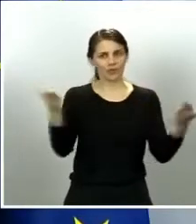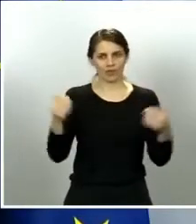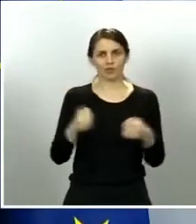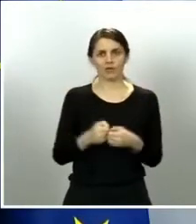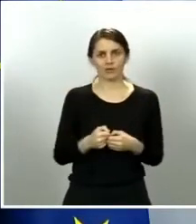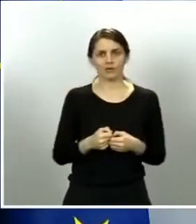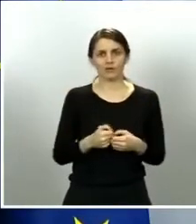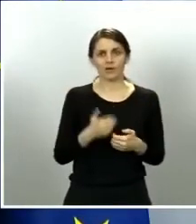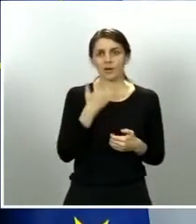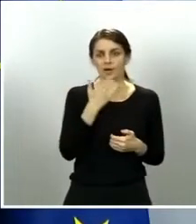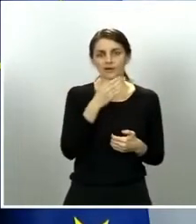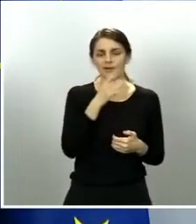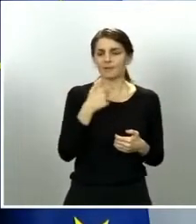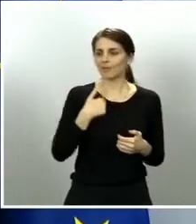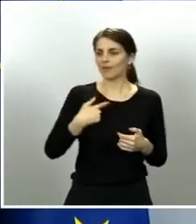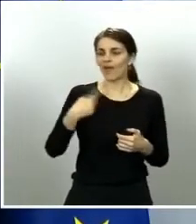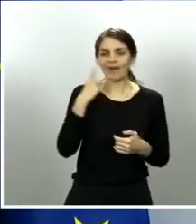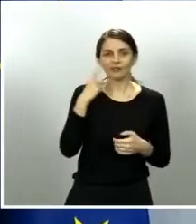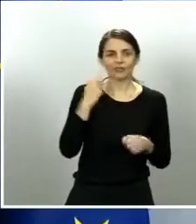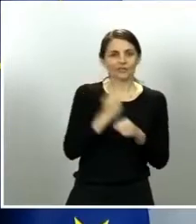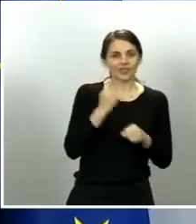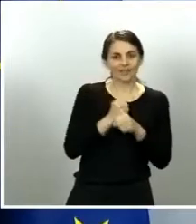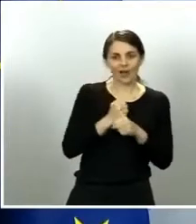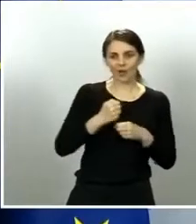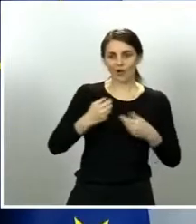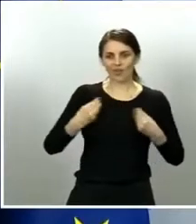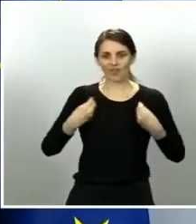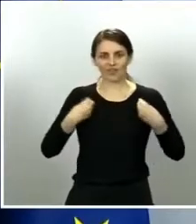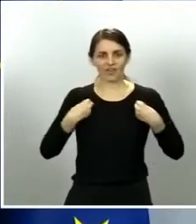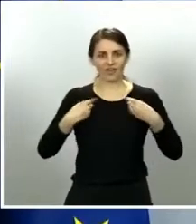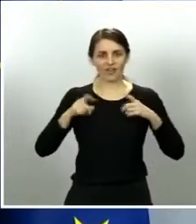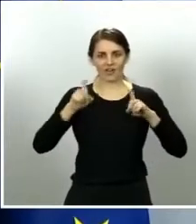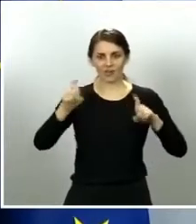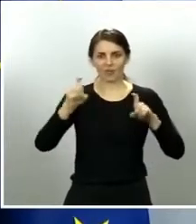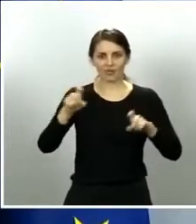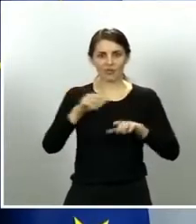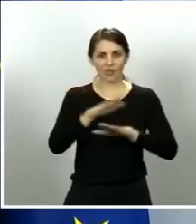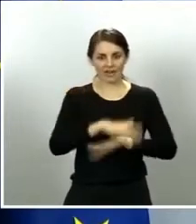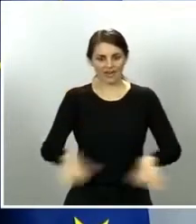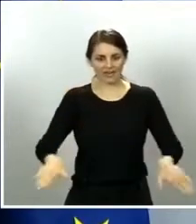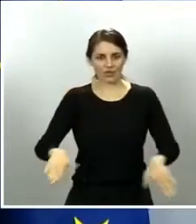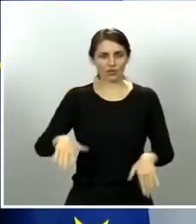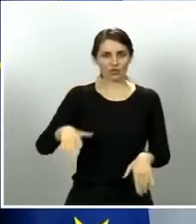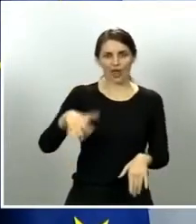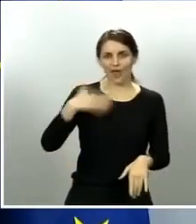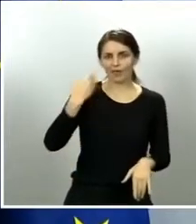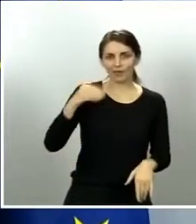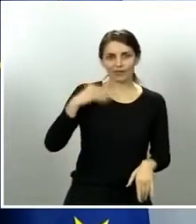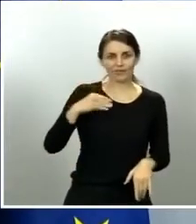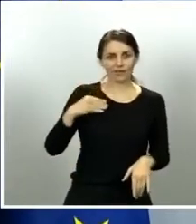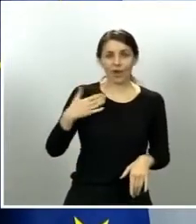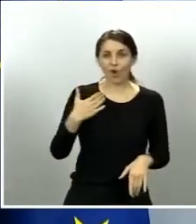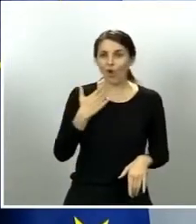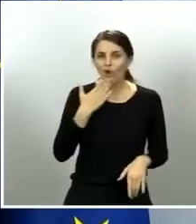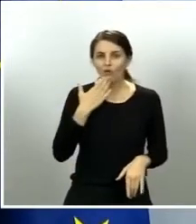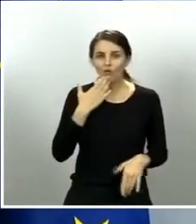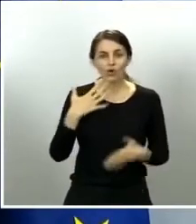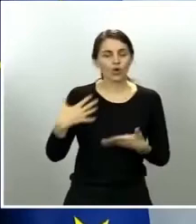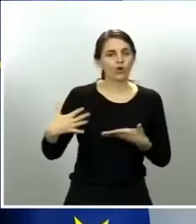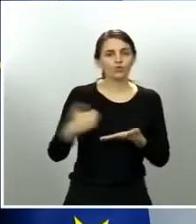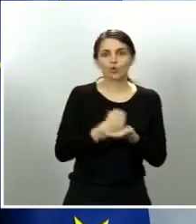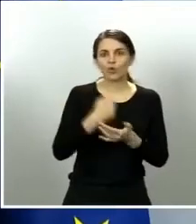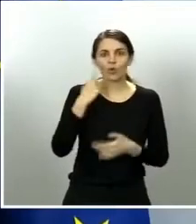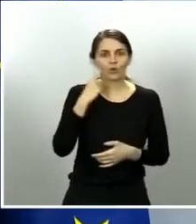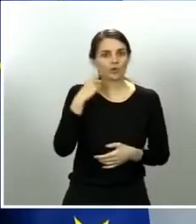hábitos, los hábitos de trabajo, de vida, de educación, niños, adolescentes, el ocio, todo se ha visto alterado y